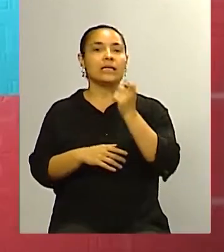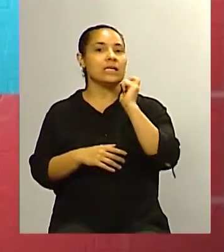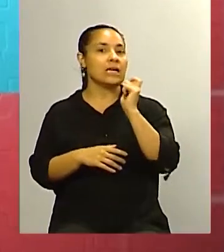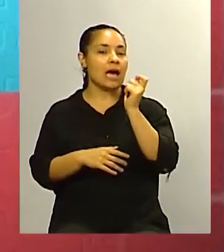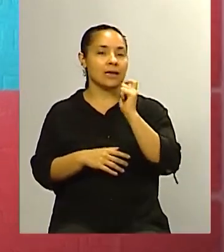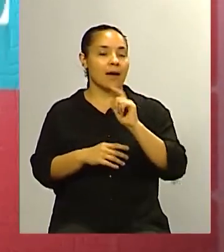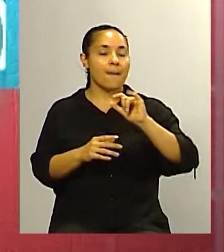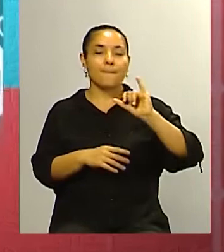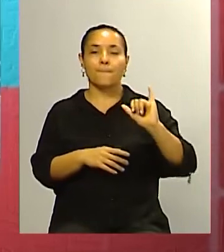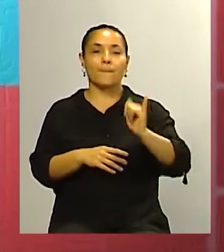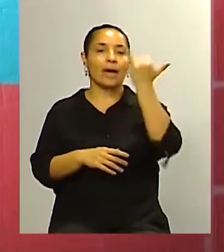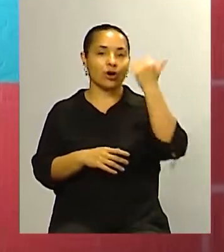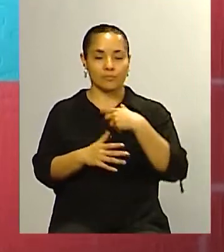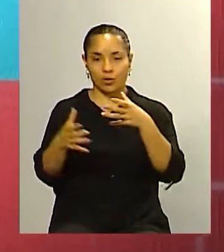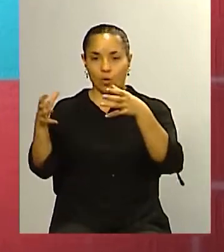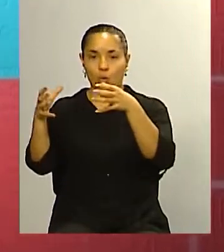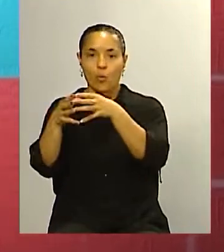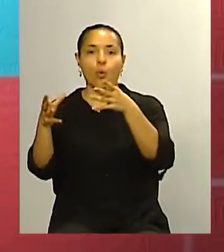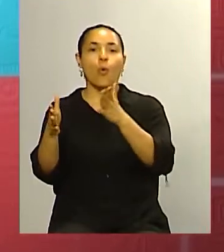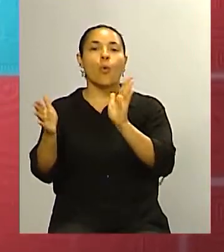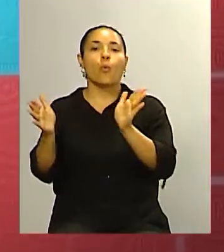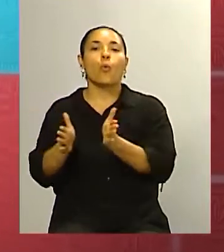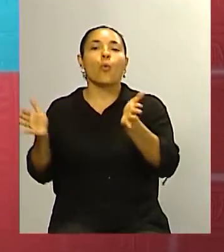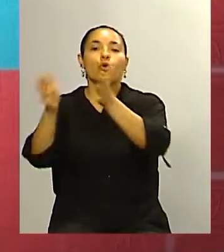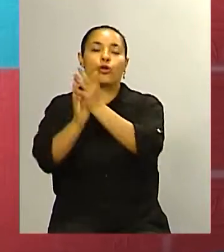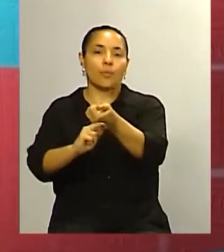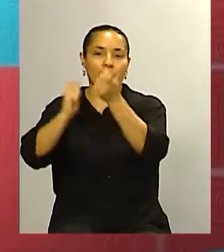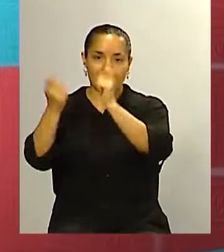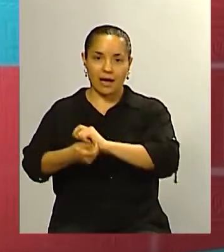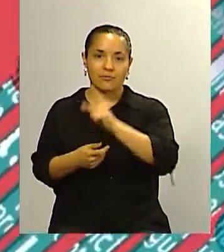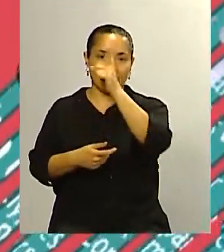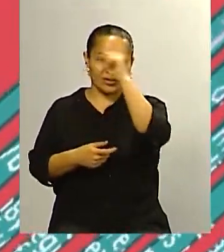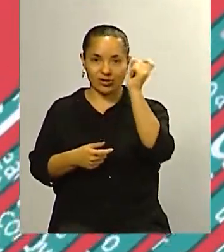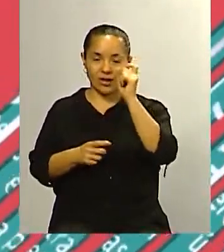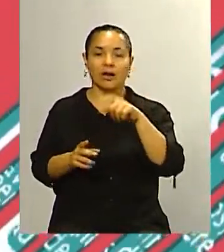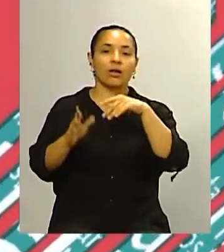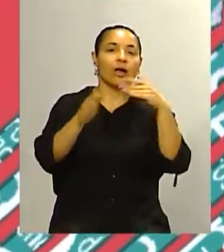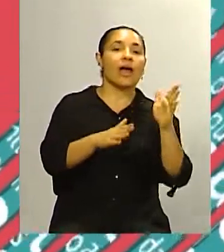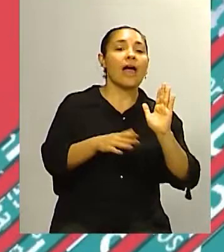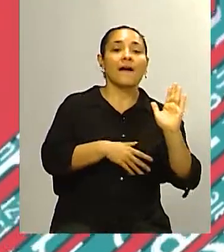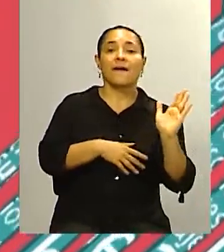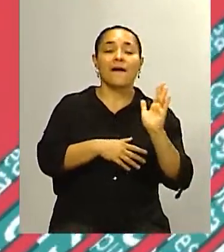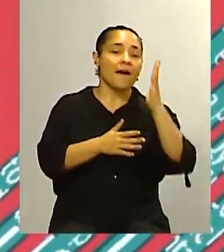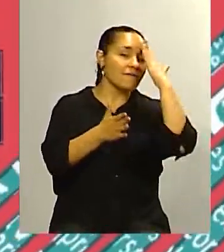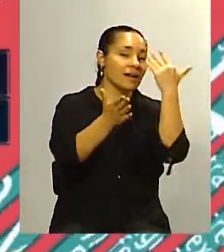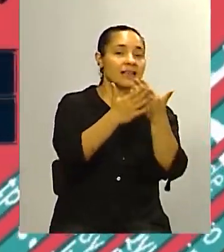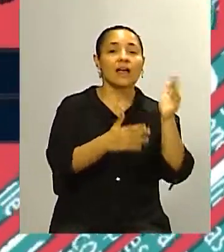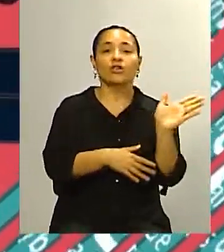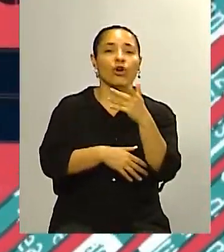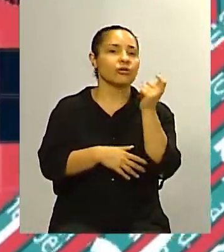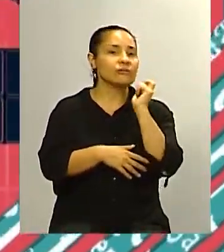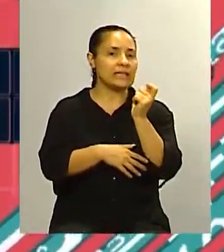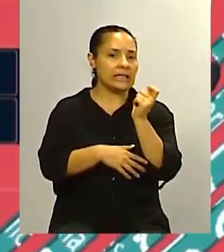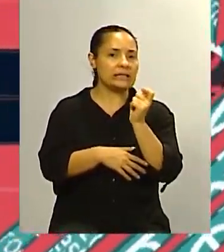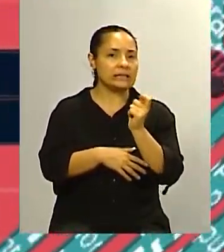mejor imagen en Juntos por el Cambio si tenemos que hablar de un panorama nacional y quién en el frente de todos? Mirá en general